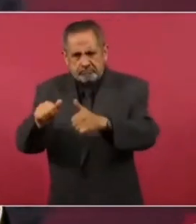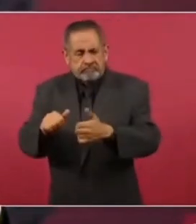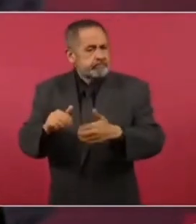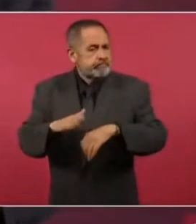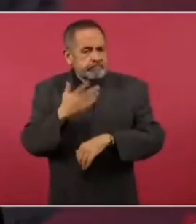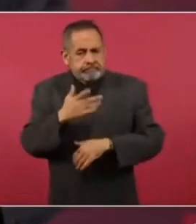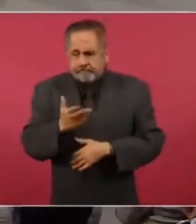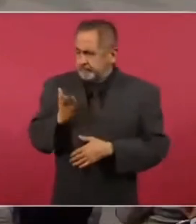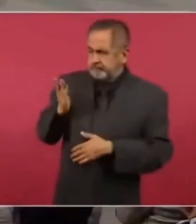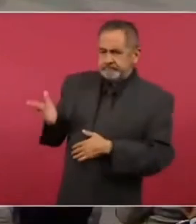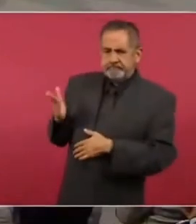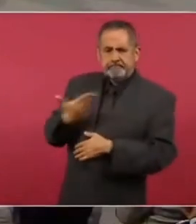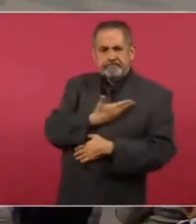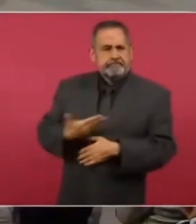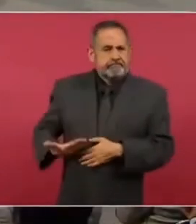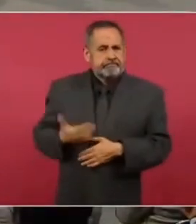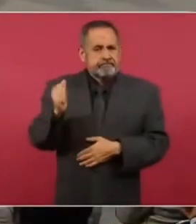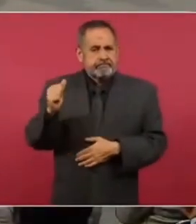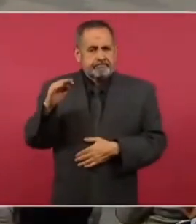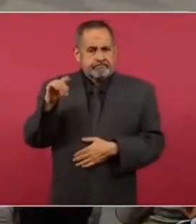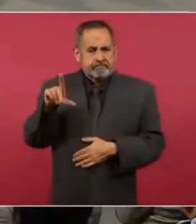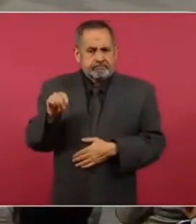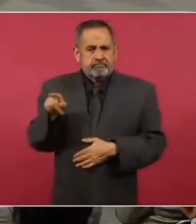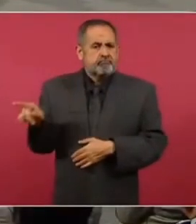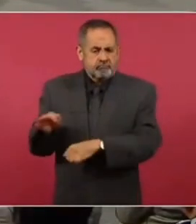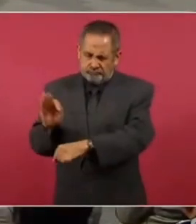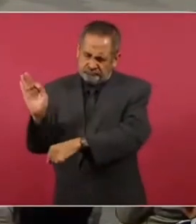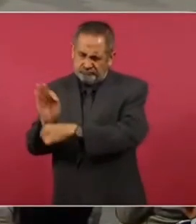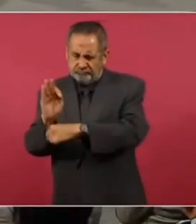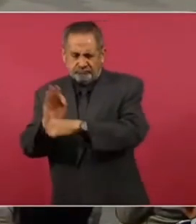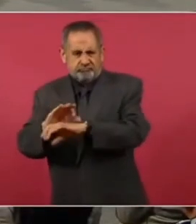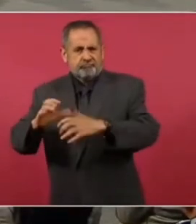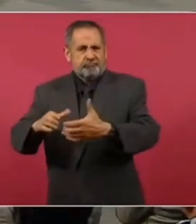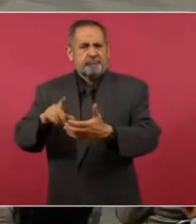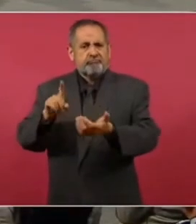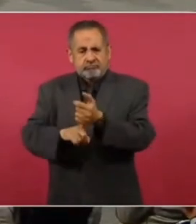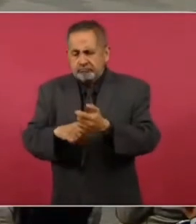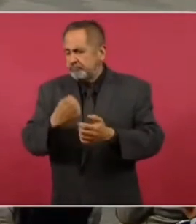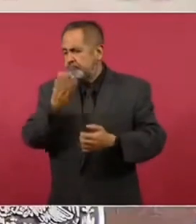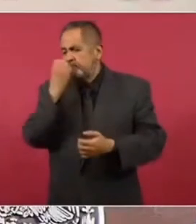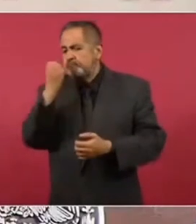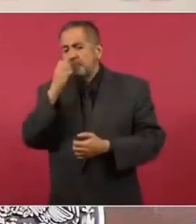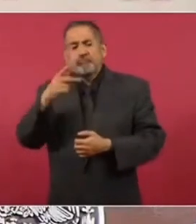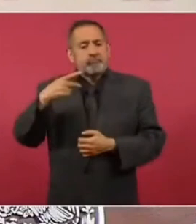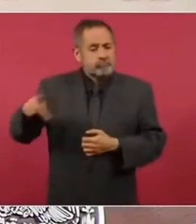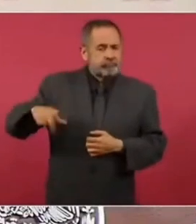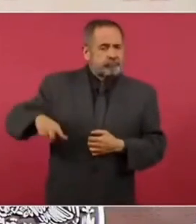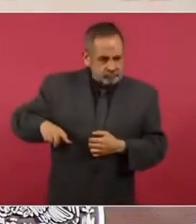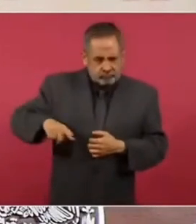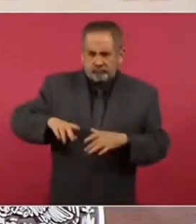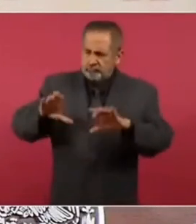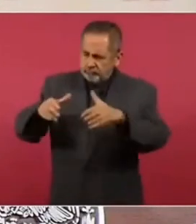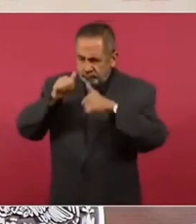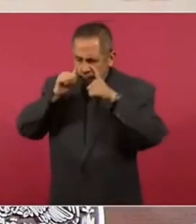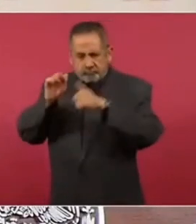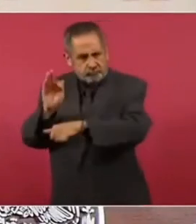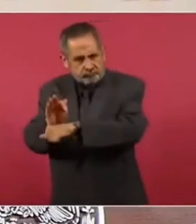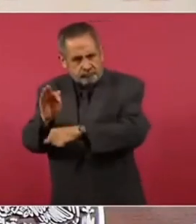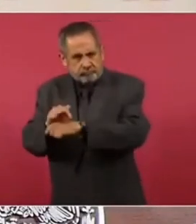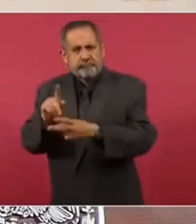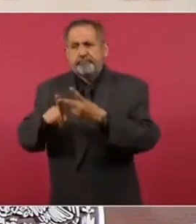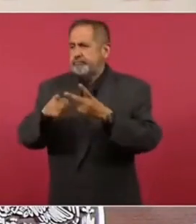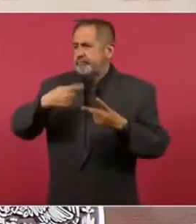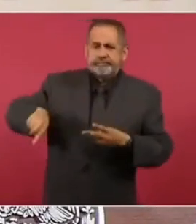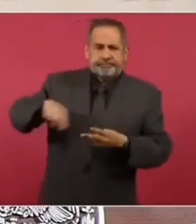de la República un defensor tanto de la escuela pública como de nuestros